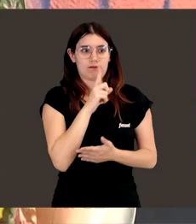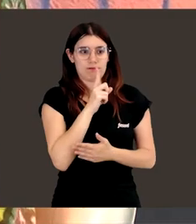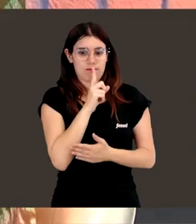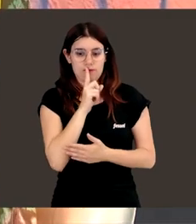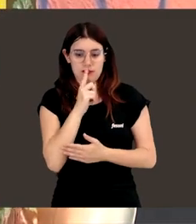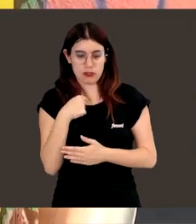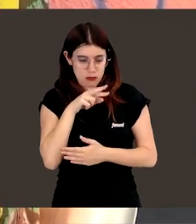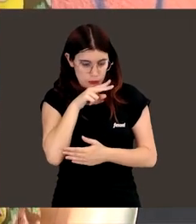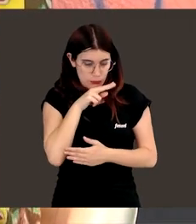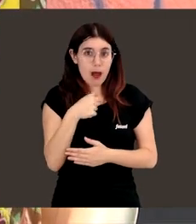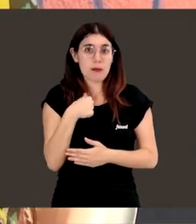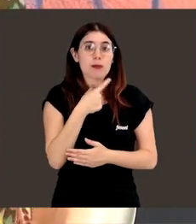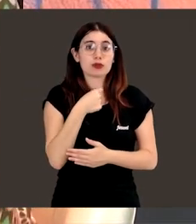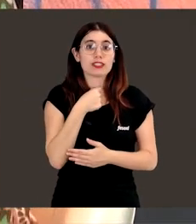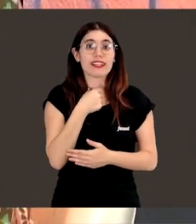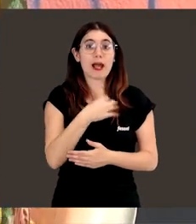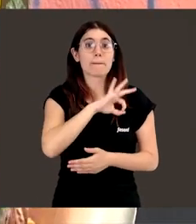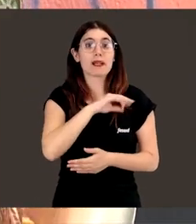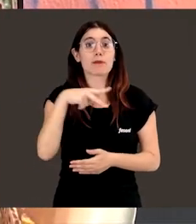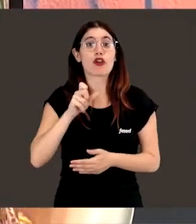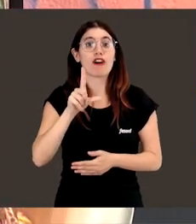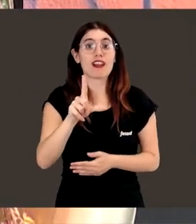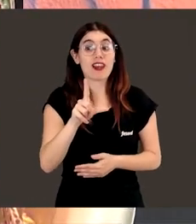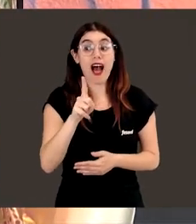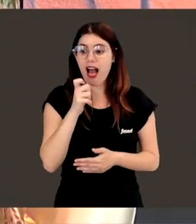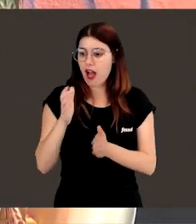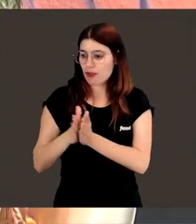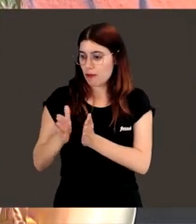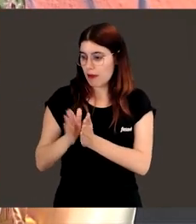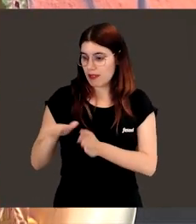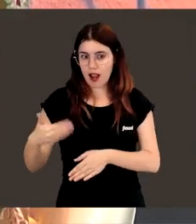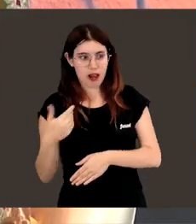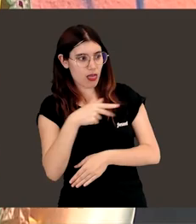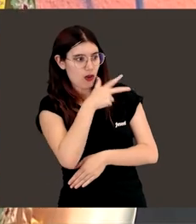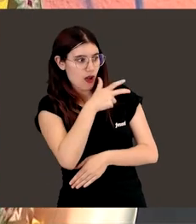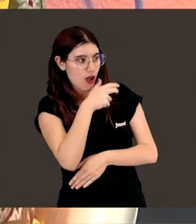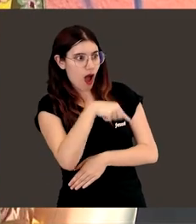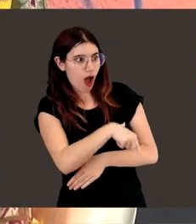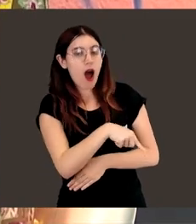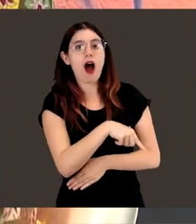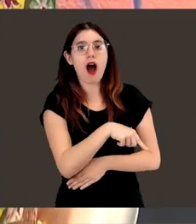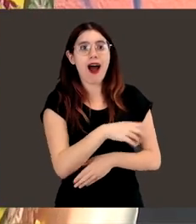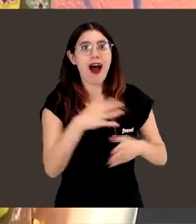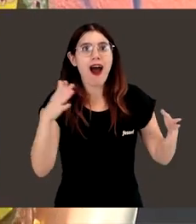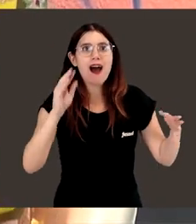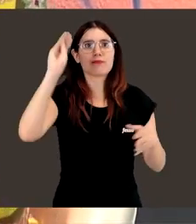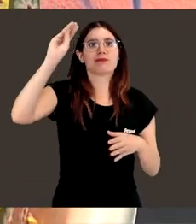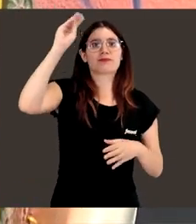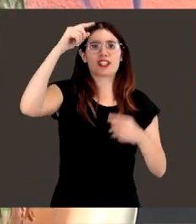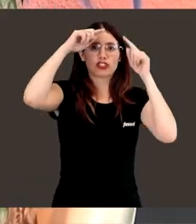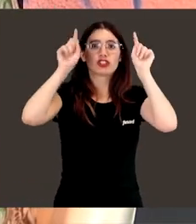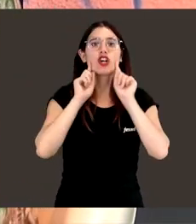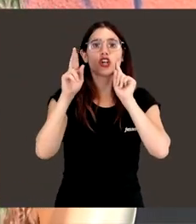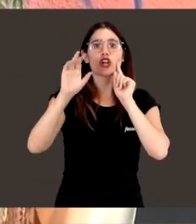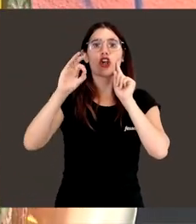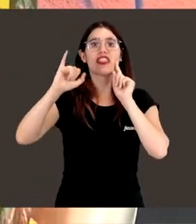por lo bajito dije, ¡ay, a mí me gustaría ser premio Nobel! Y mi compañera de al lado que lo escuchó empezó a decir, ¡Sos Rocío, sos Rocío, mire